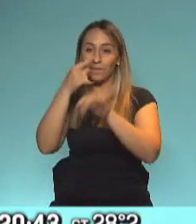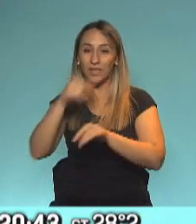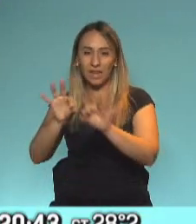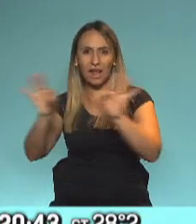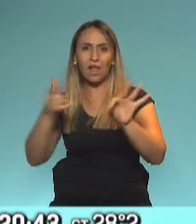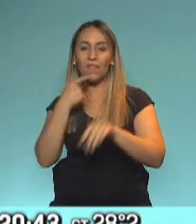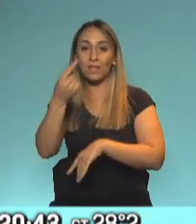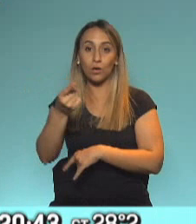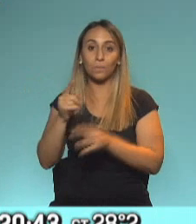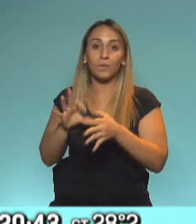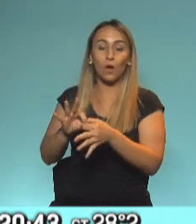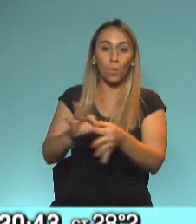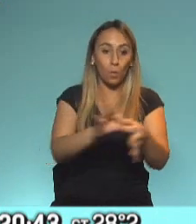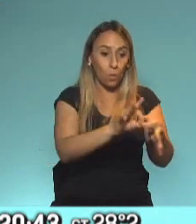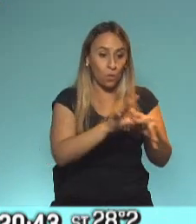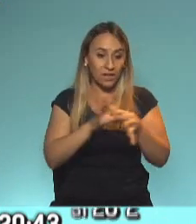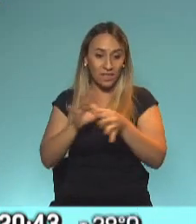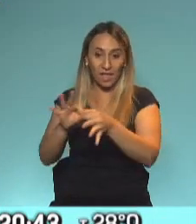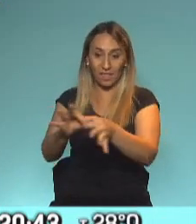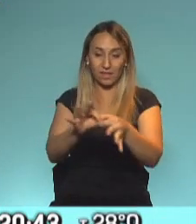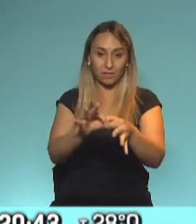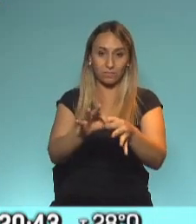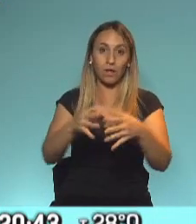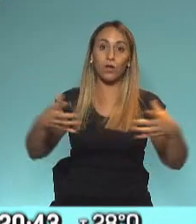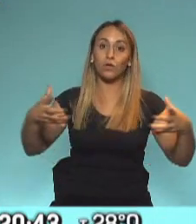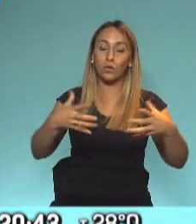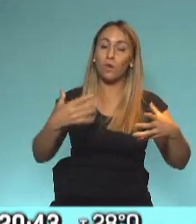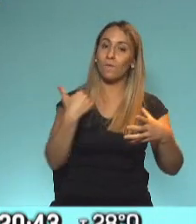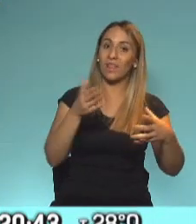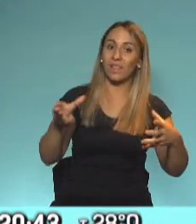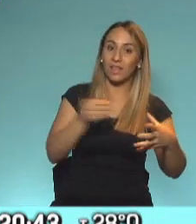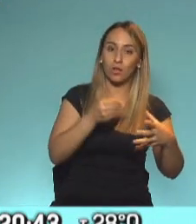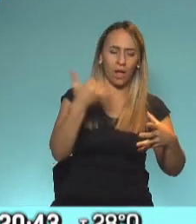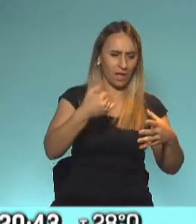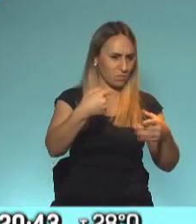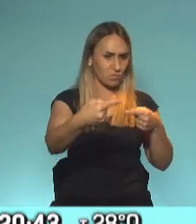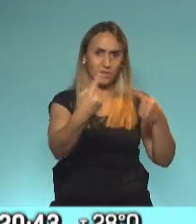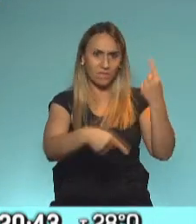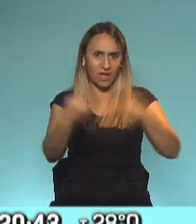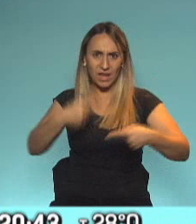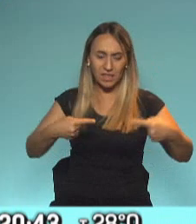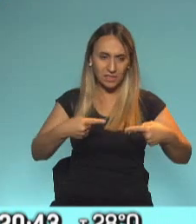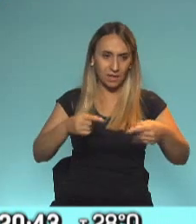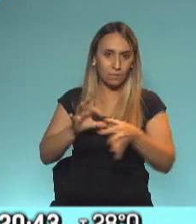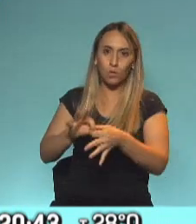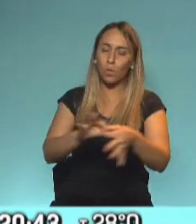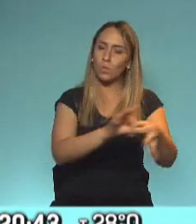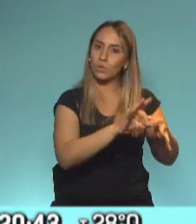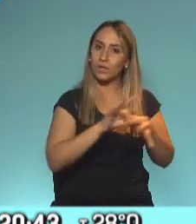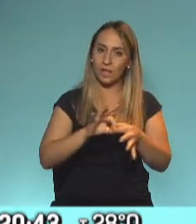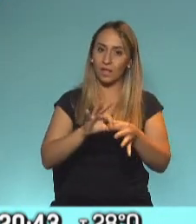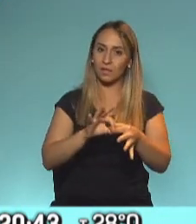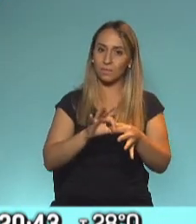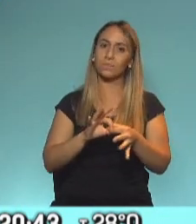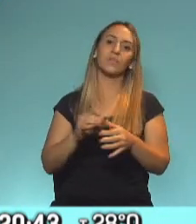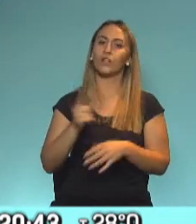la unidad en la diversidad que representa el frente de todos, y la frase inicial de Alberto Fernández, estamos igual de